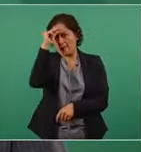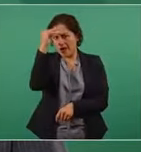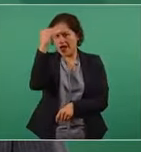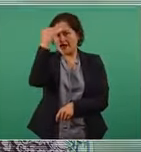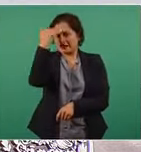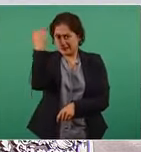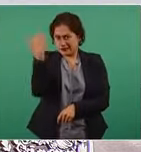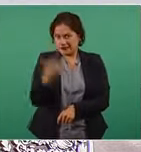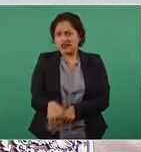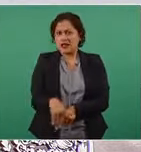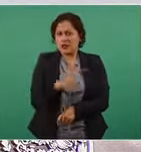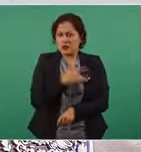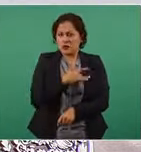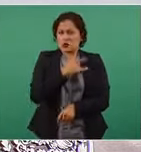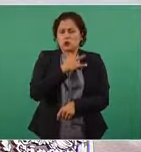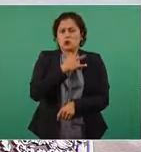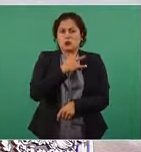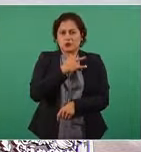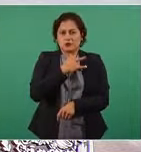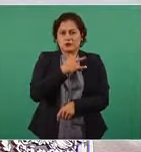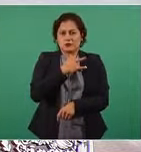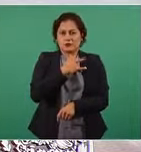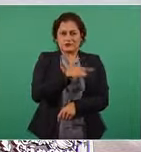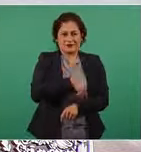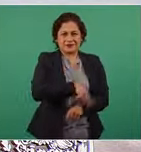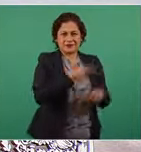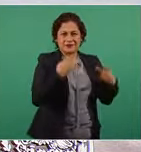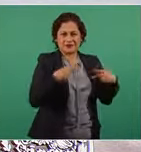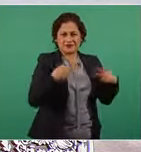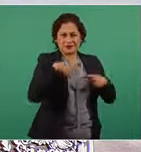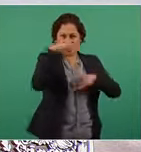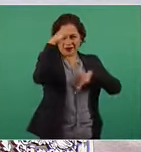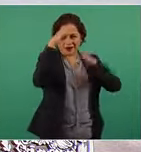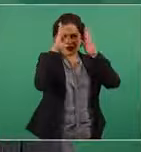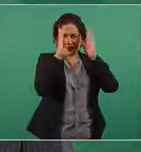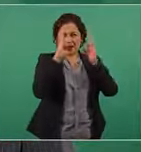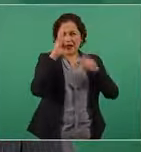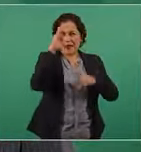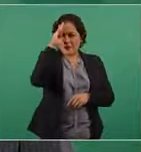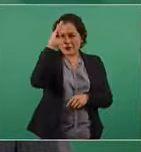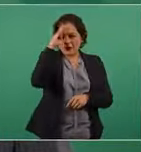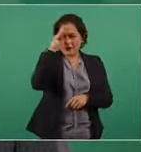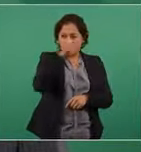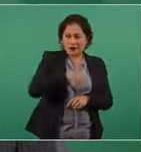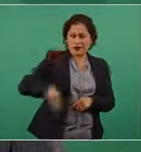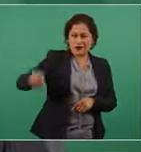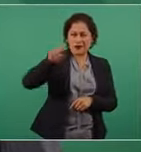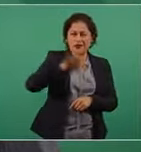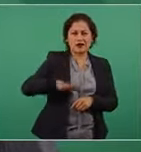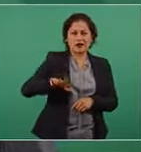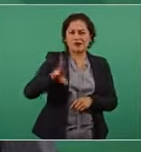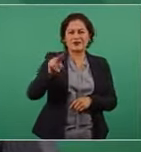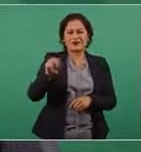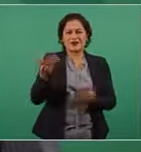no es como piensan los conservadores qué opinan